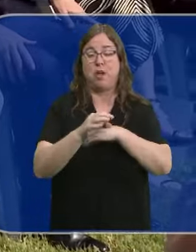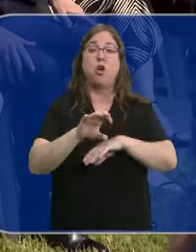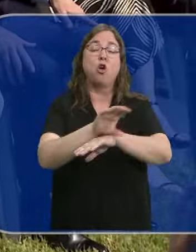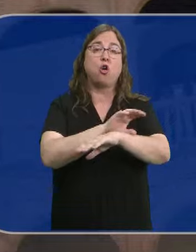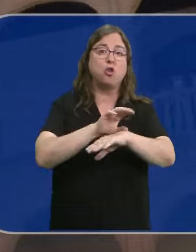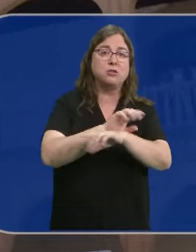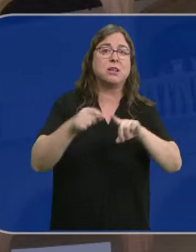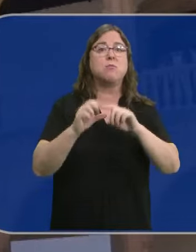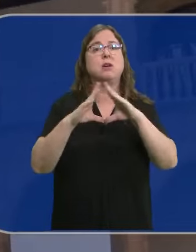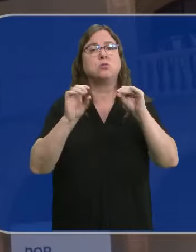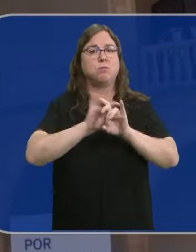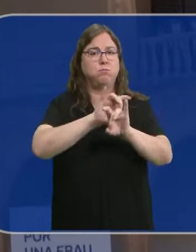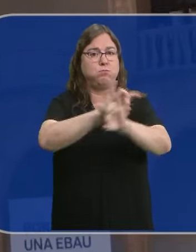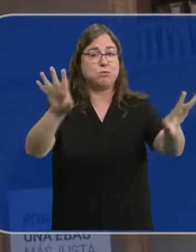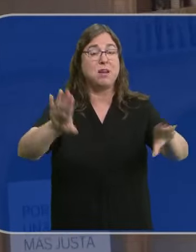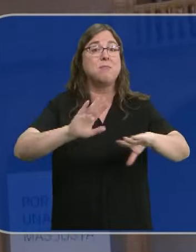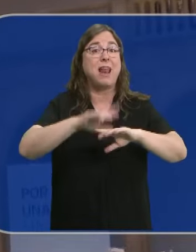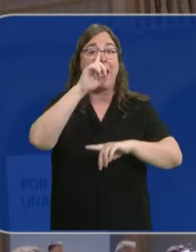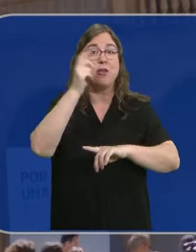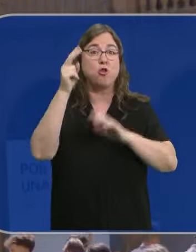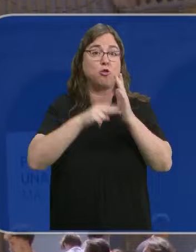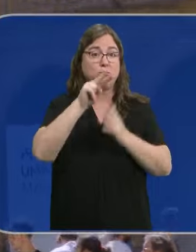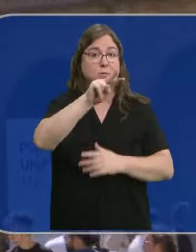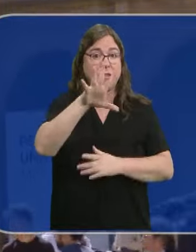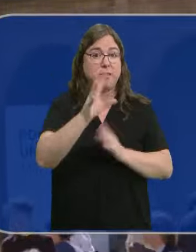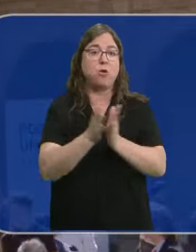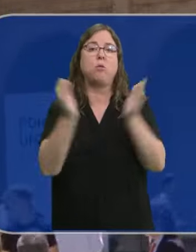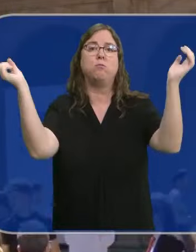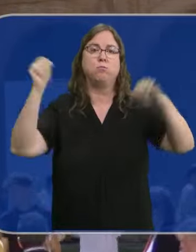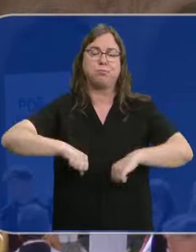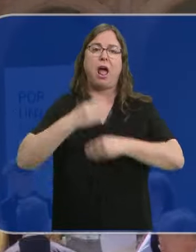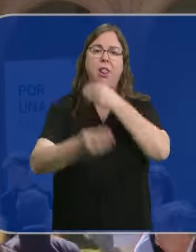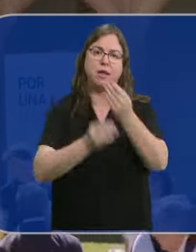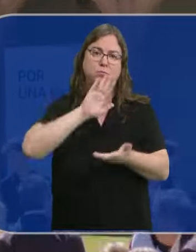consejerías y universidades para que en 2025 se pueda aplicar.